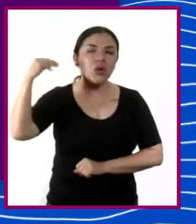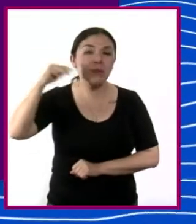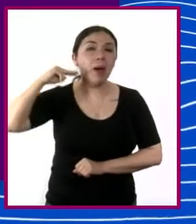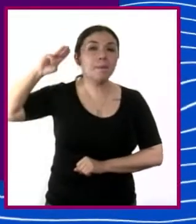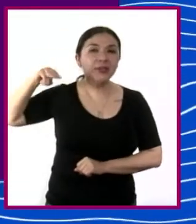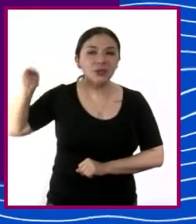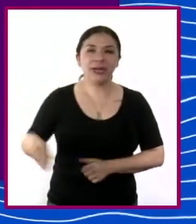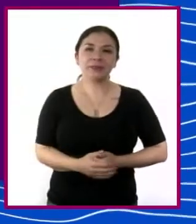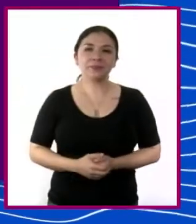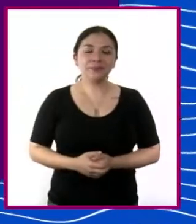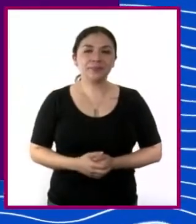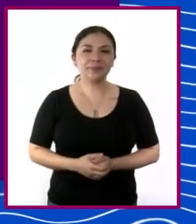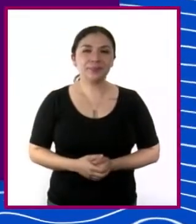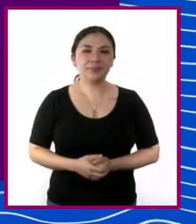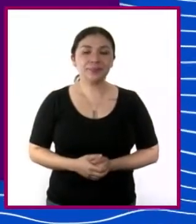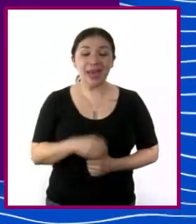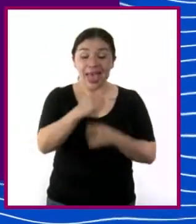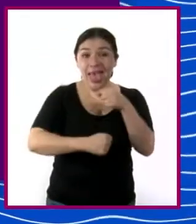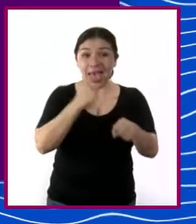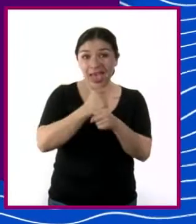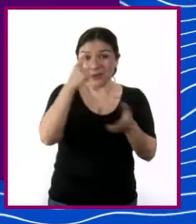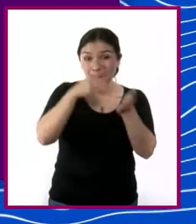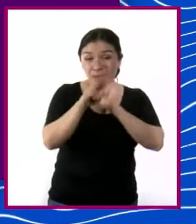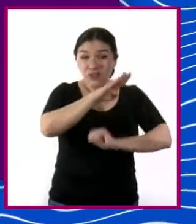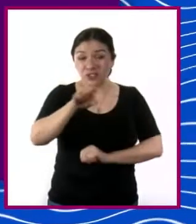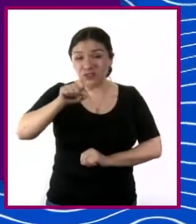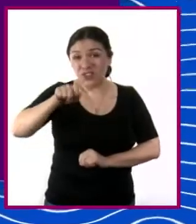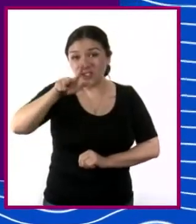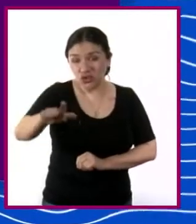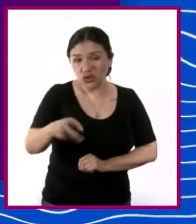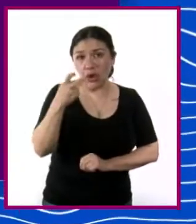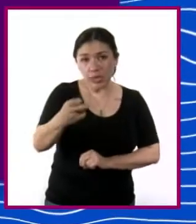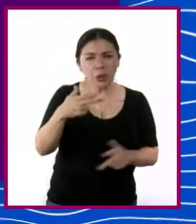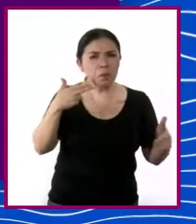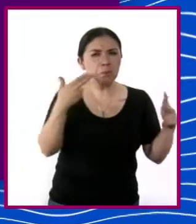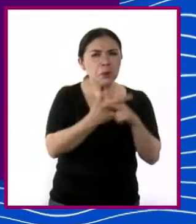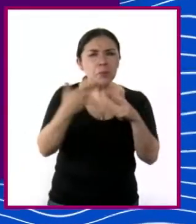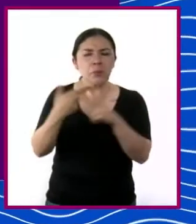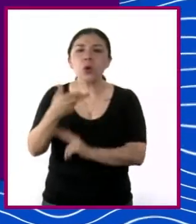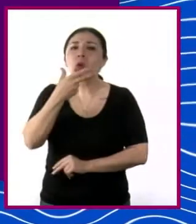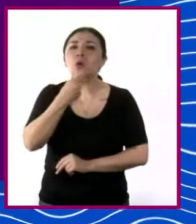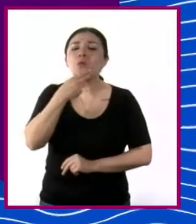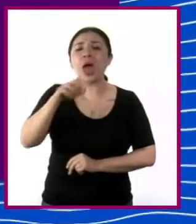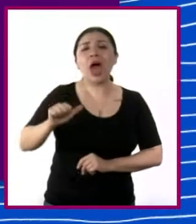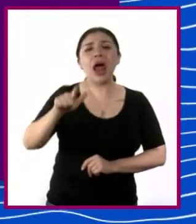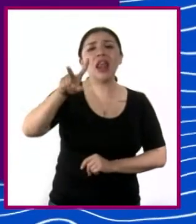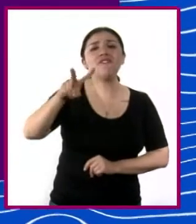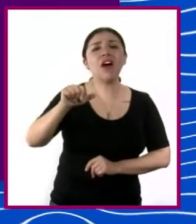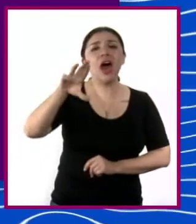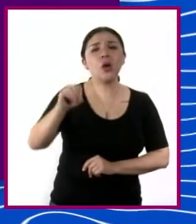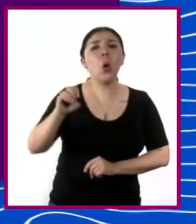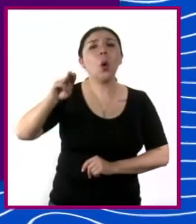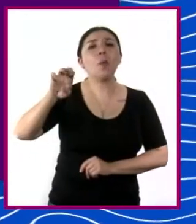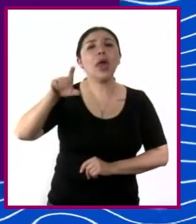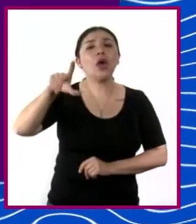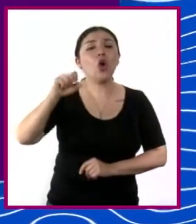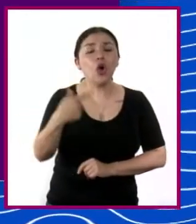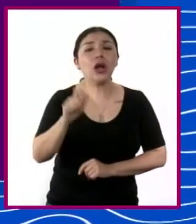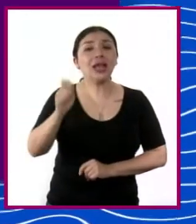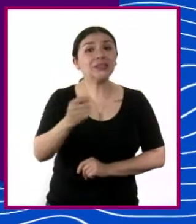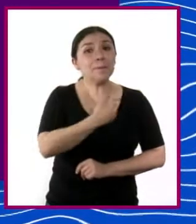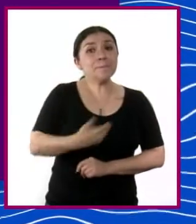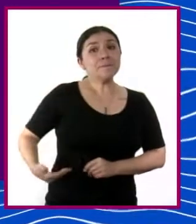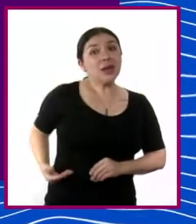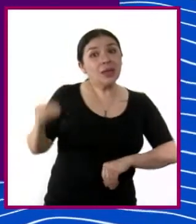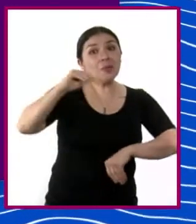Michoacán. En 1928 es asesinado Álvaro Obregón, presidente electo para un